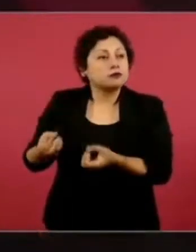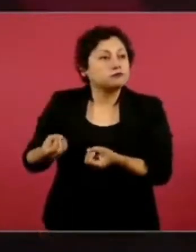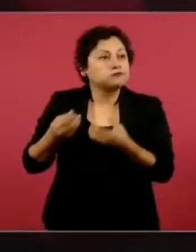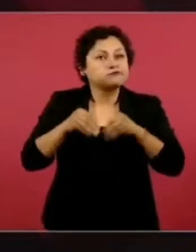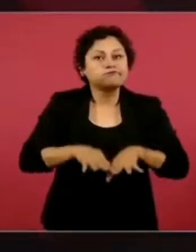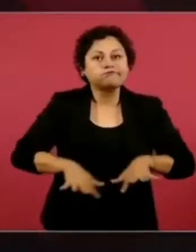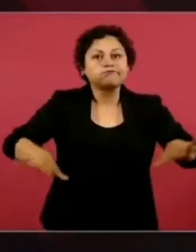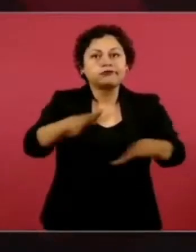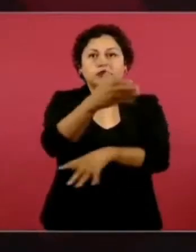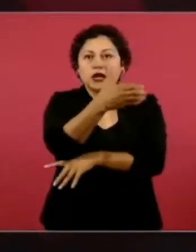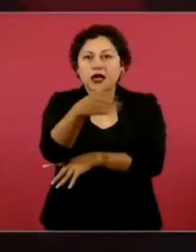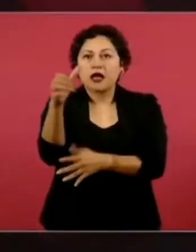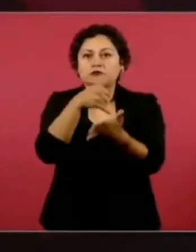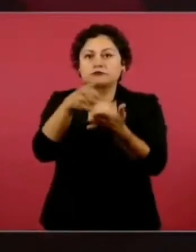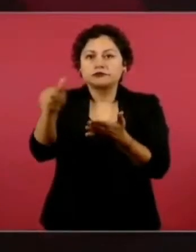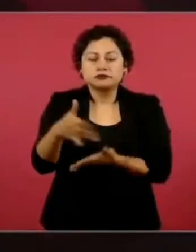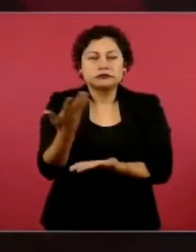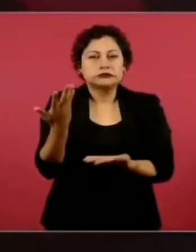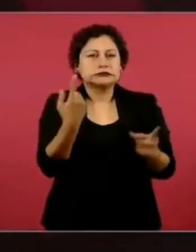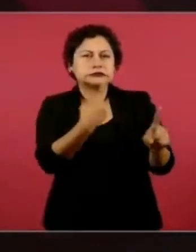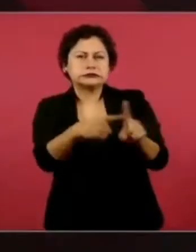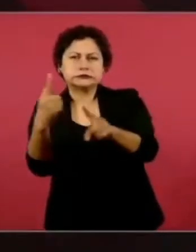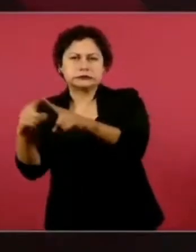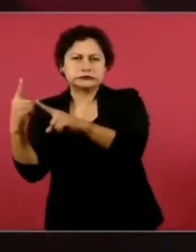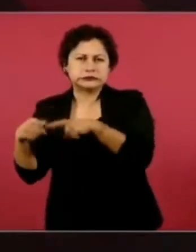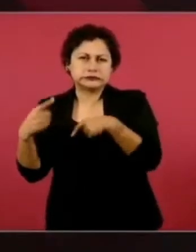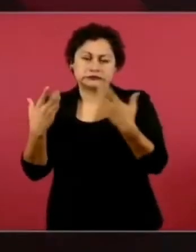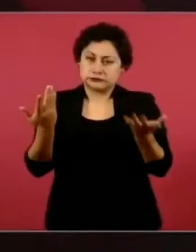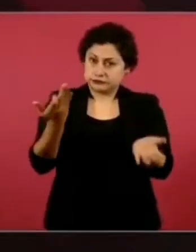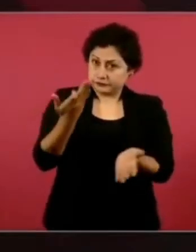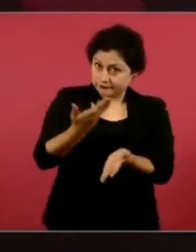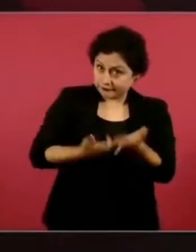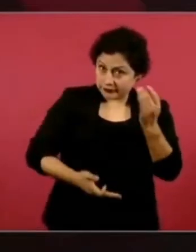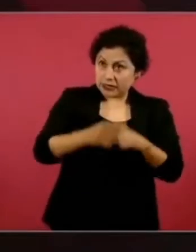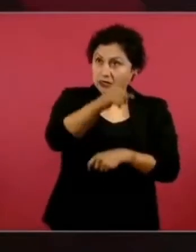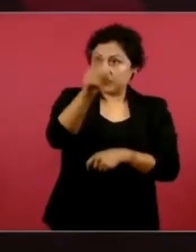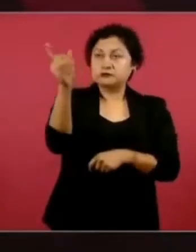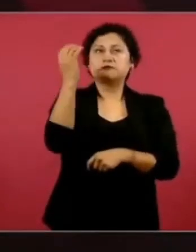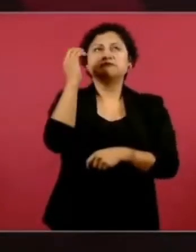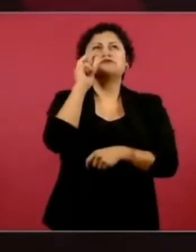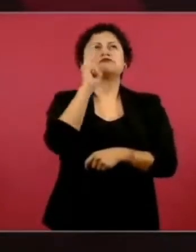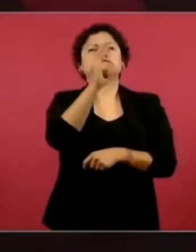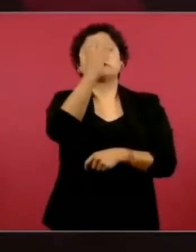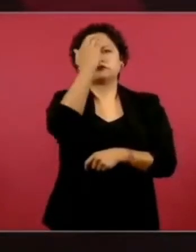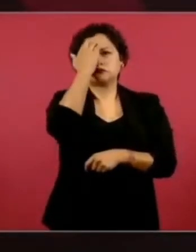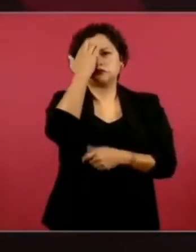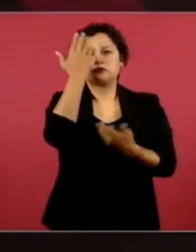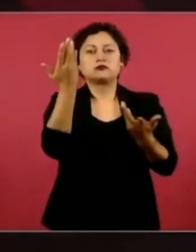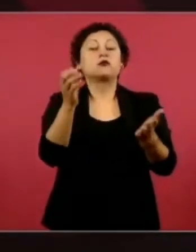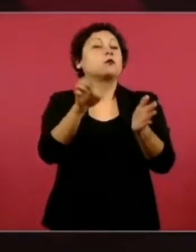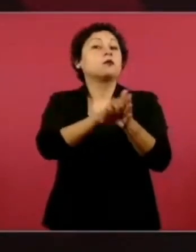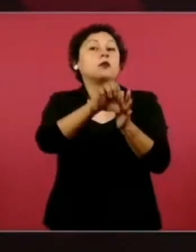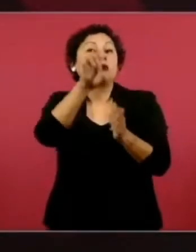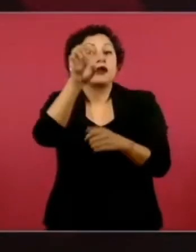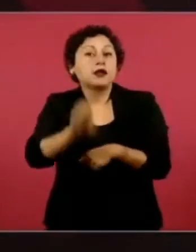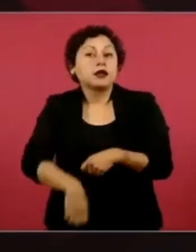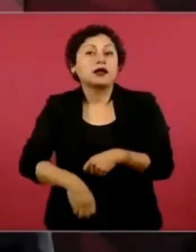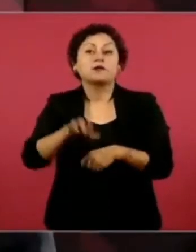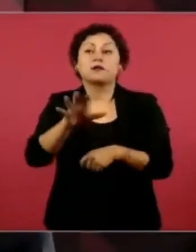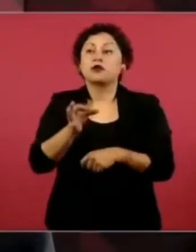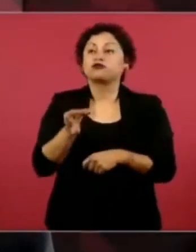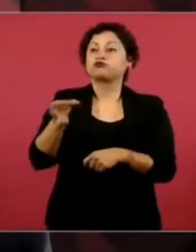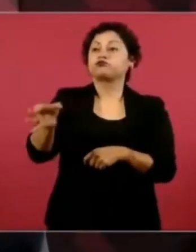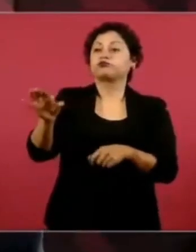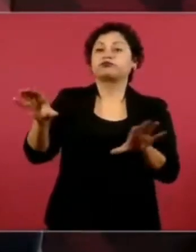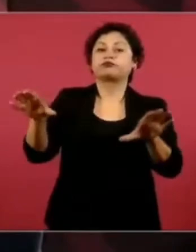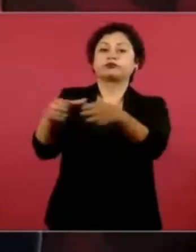cosas de la electrificación de poblados. Y en un